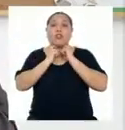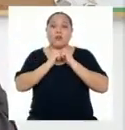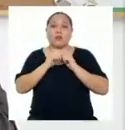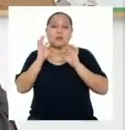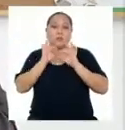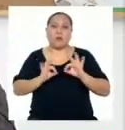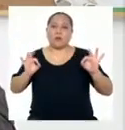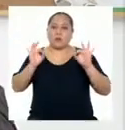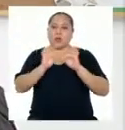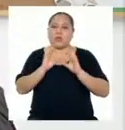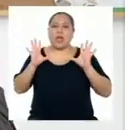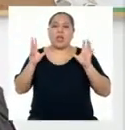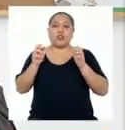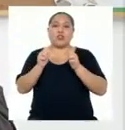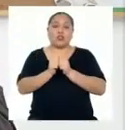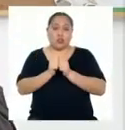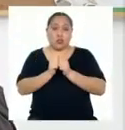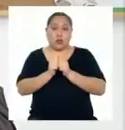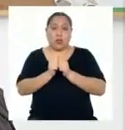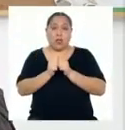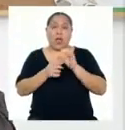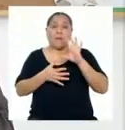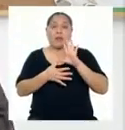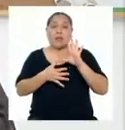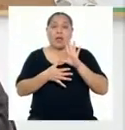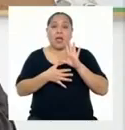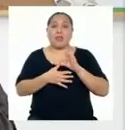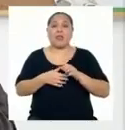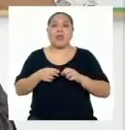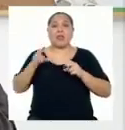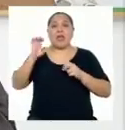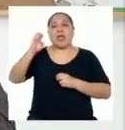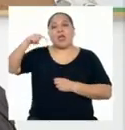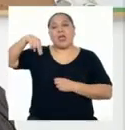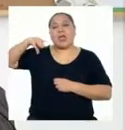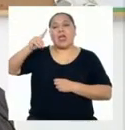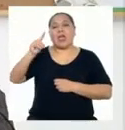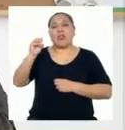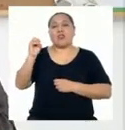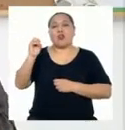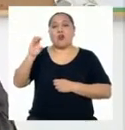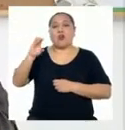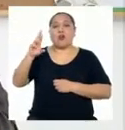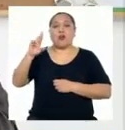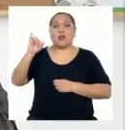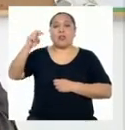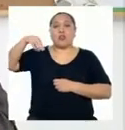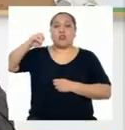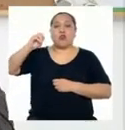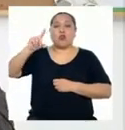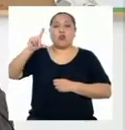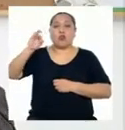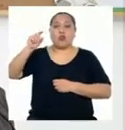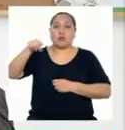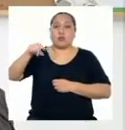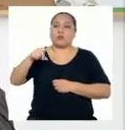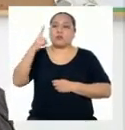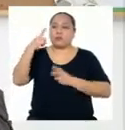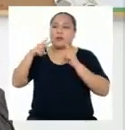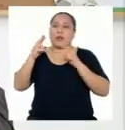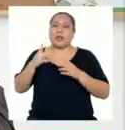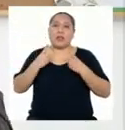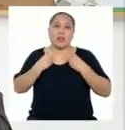que la Asociación Americana de Endocrinólogos Clínicos y la Asociación Americana de la Tiroides recomiendan considerar el